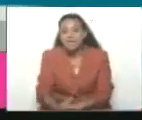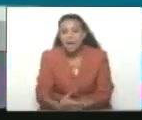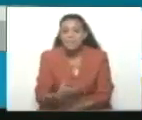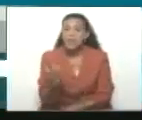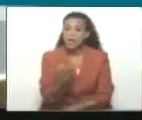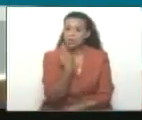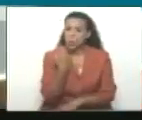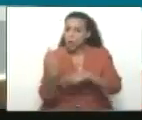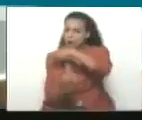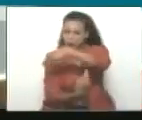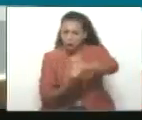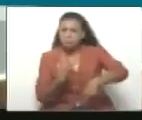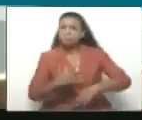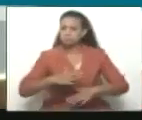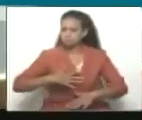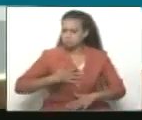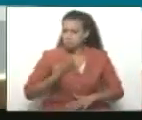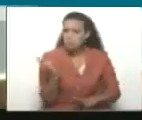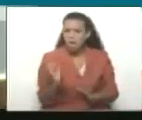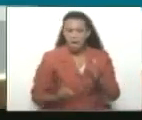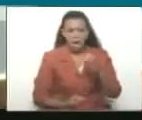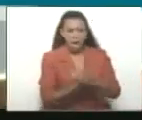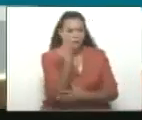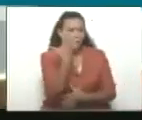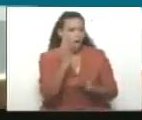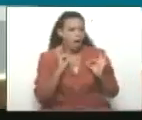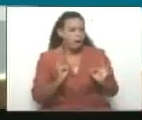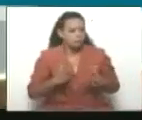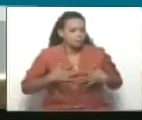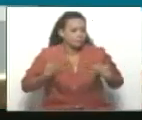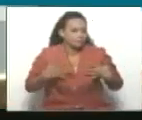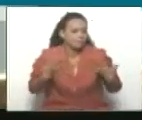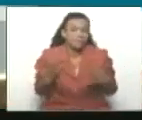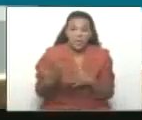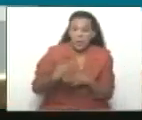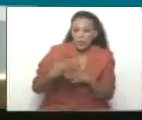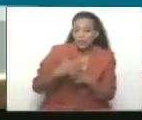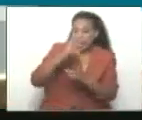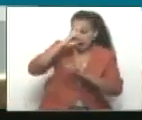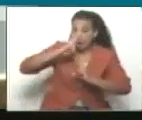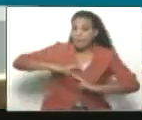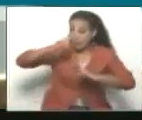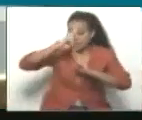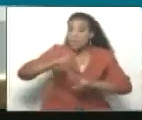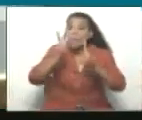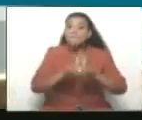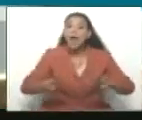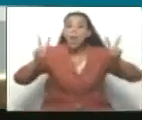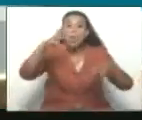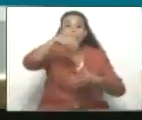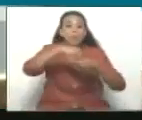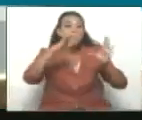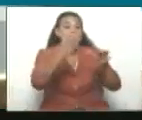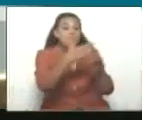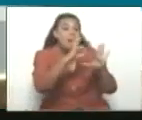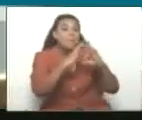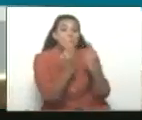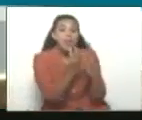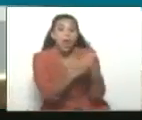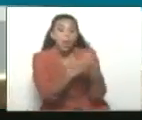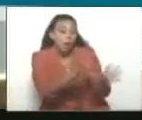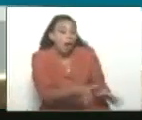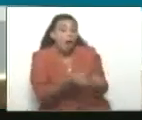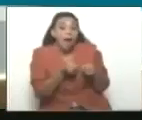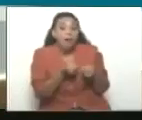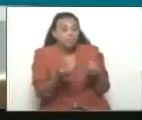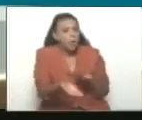esto es posible. Construir la felicidad, el compartir el respeto a los valores familiares, el rescate